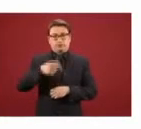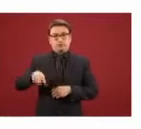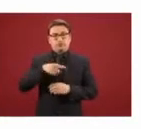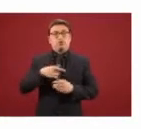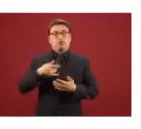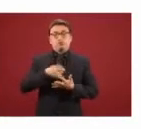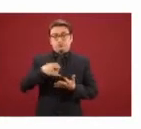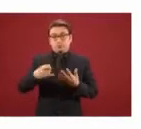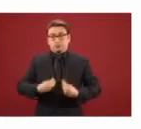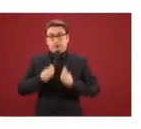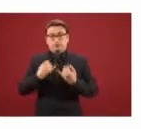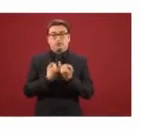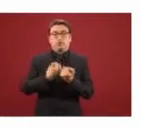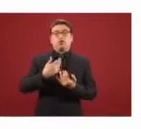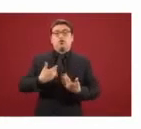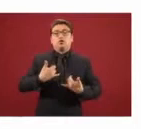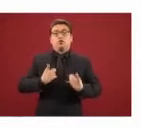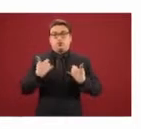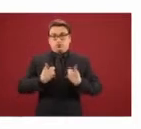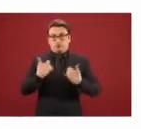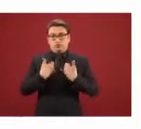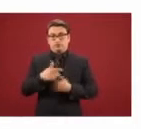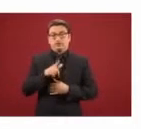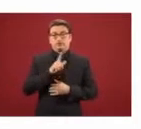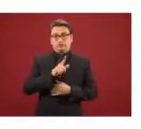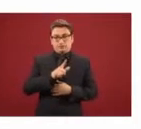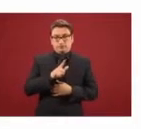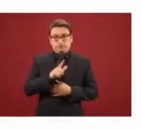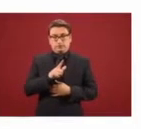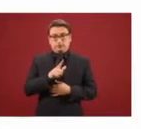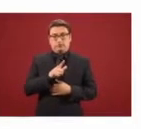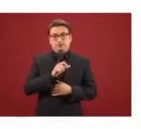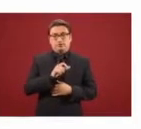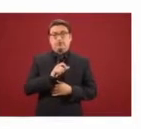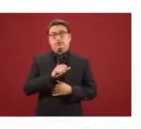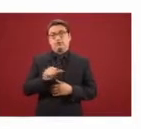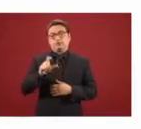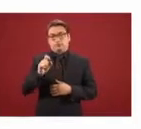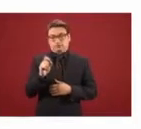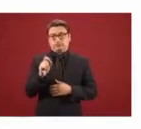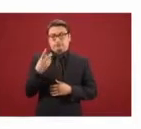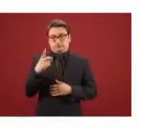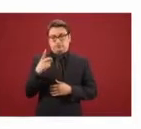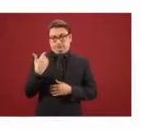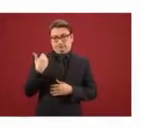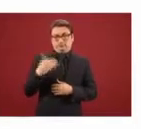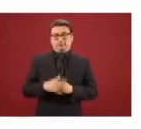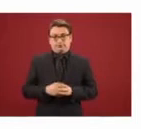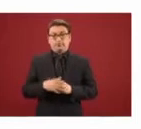Vida y Jóvenes Construyendo el Futuro, quedó hecha del 17 al 20 de diciembre pasado. En Guatemala